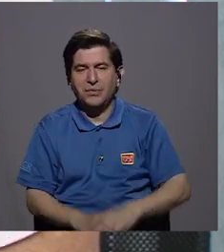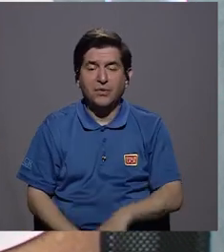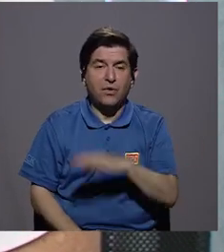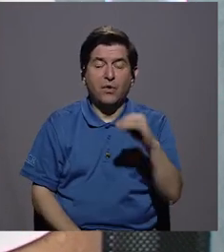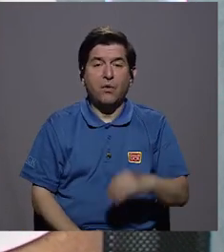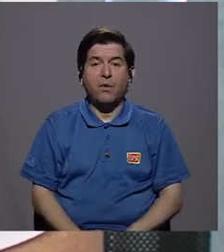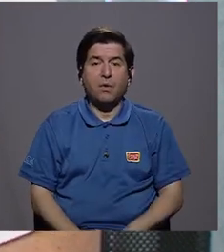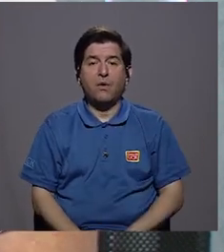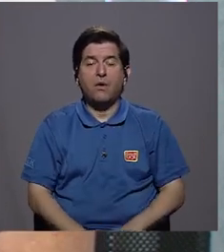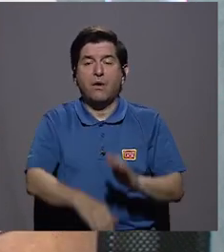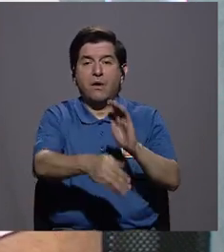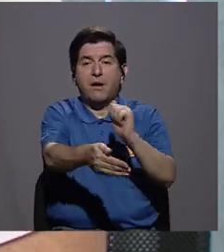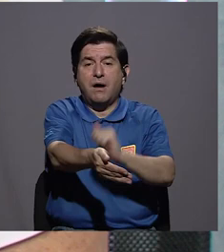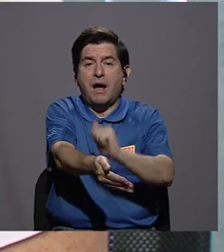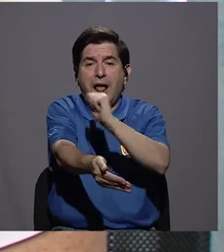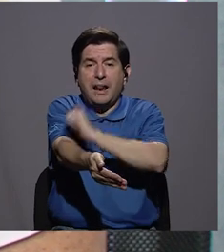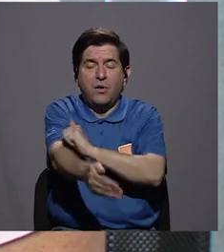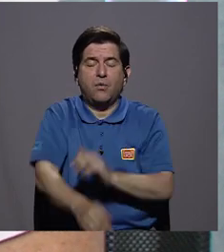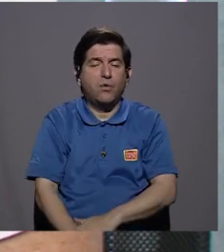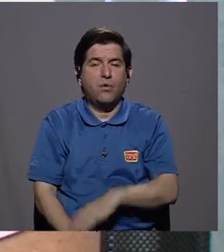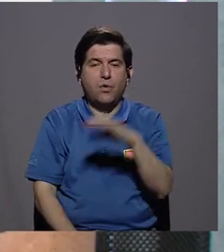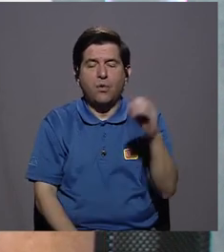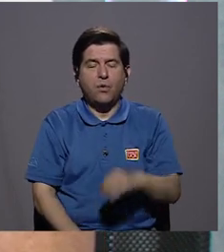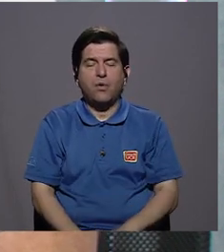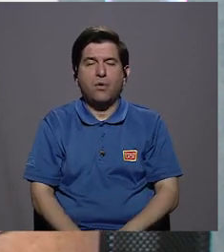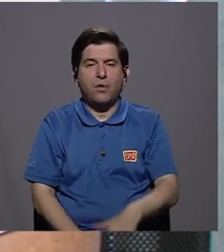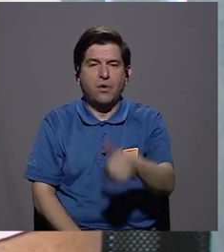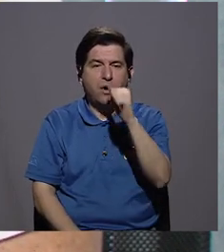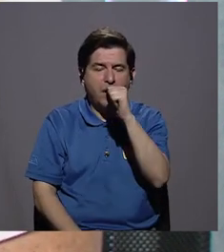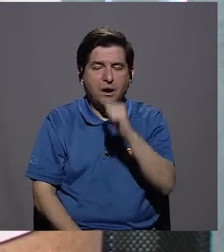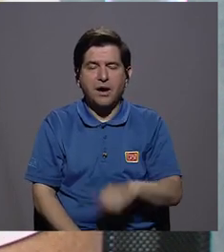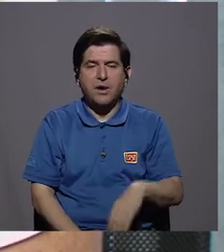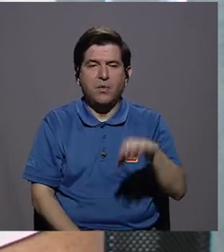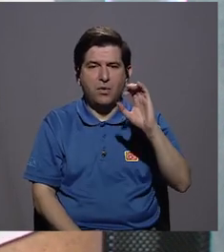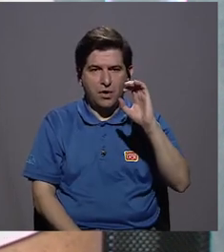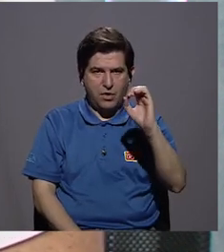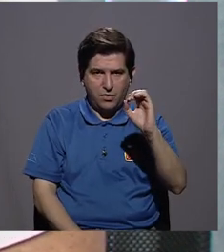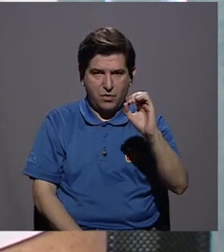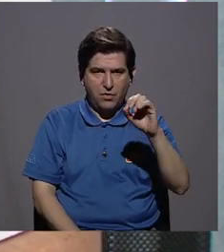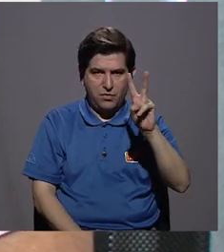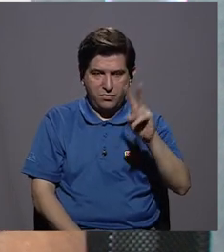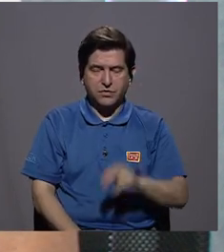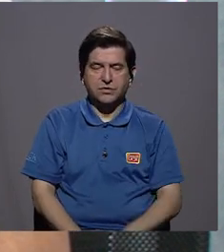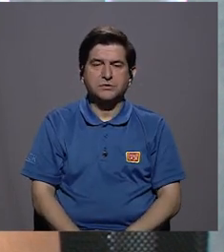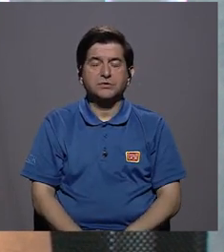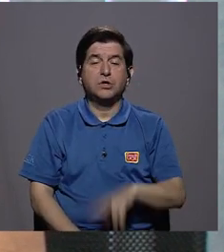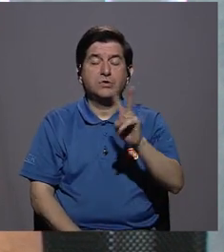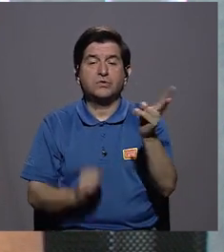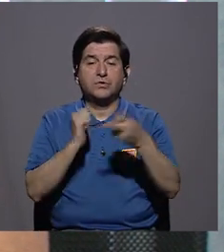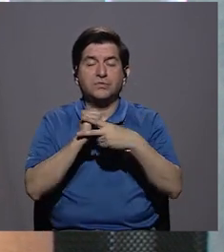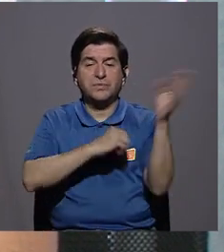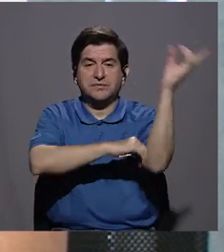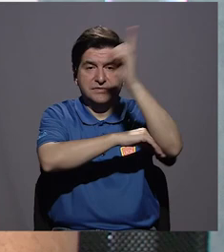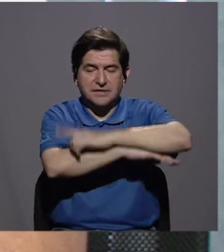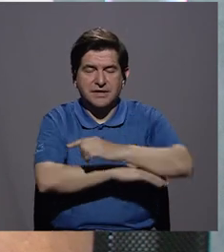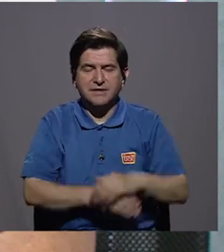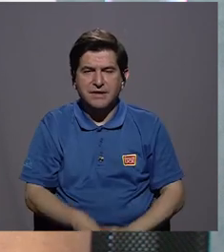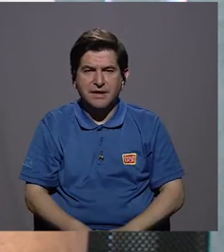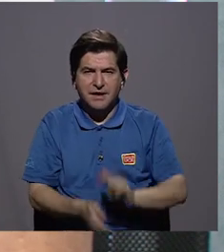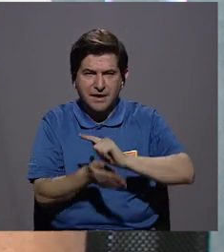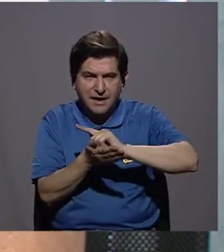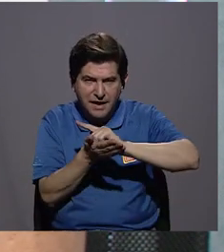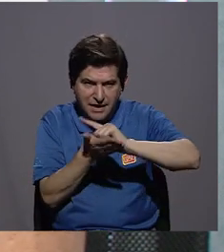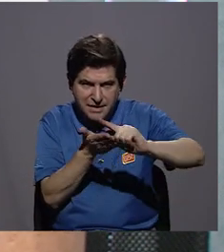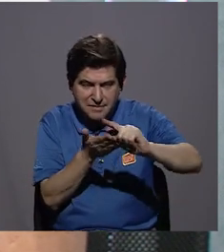alcohol, agua oxigenada. Incluso de lavar diariamente o dos veces al día una